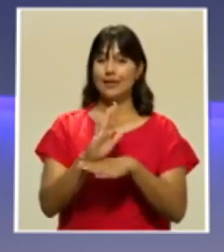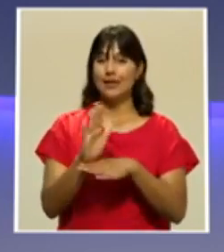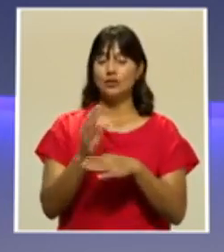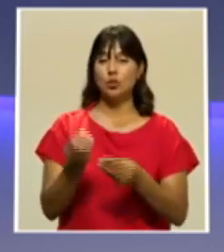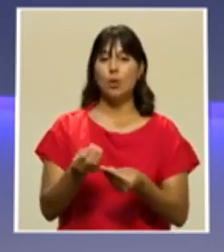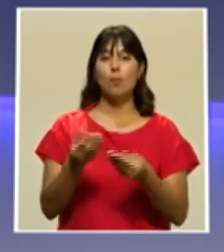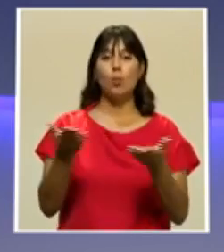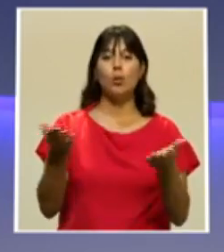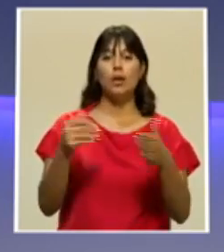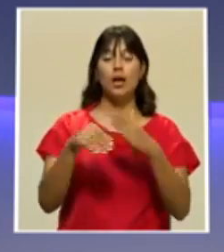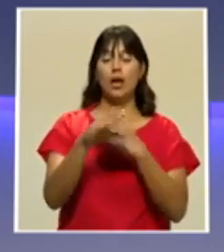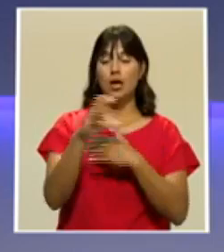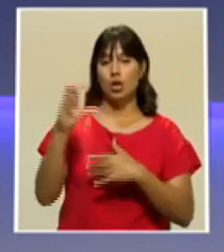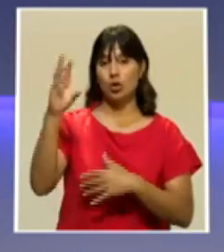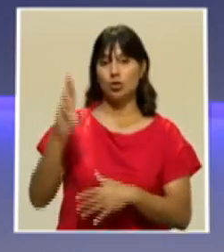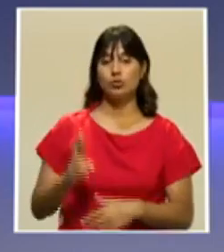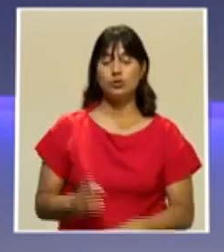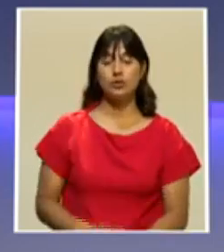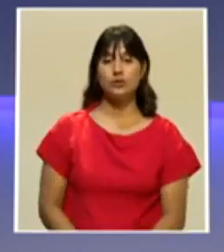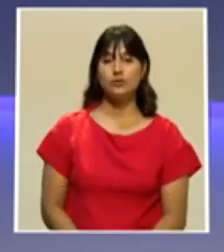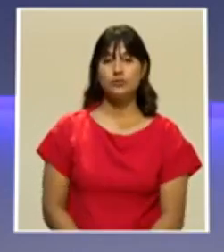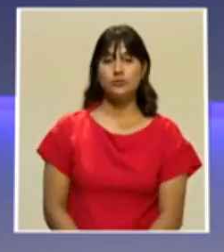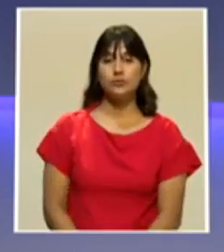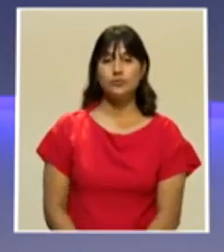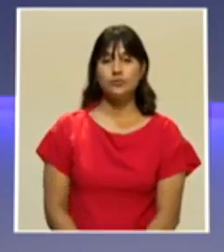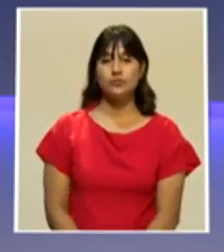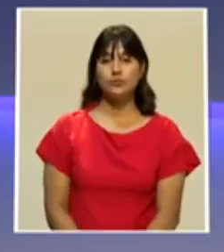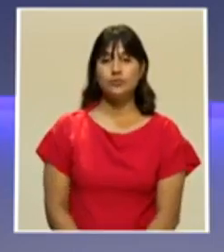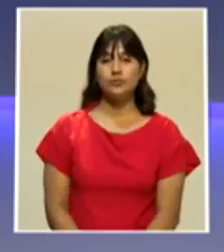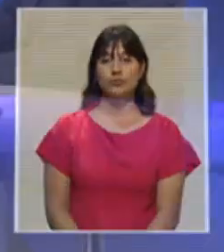la televisión pública de Costa Rica.